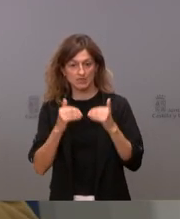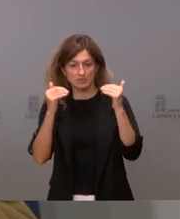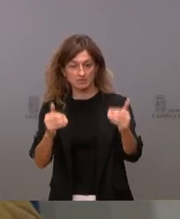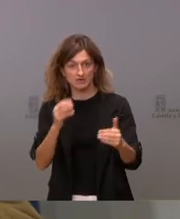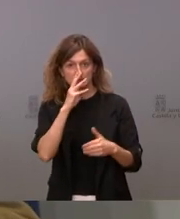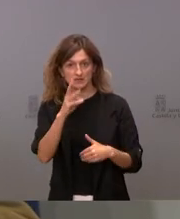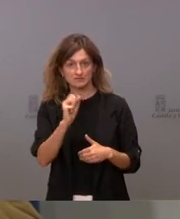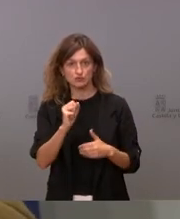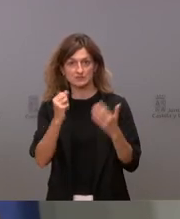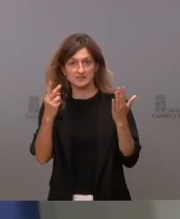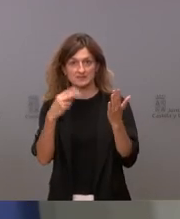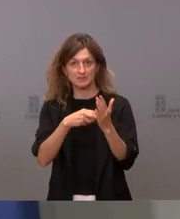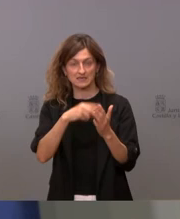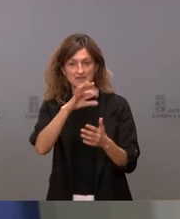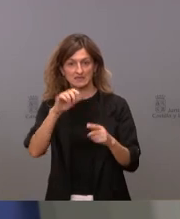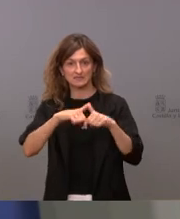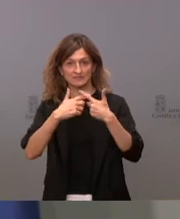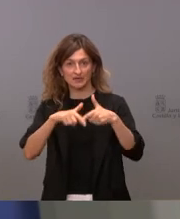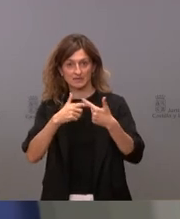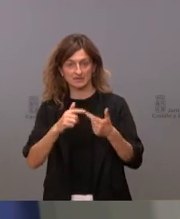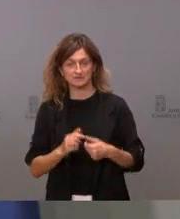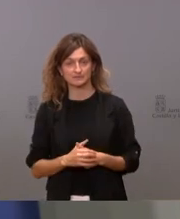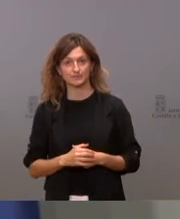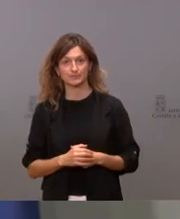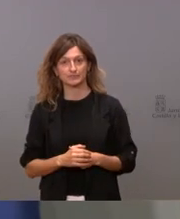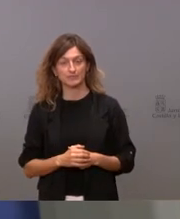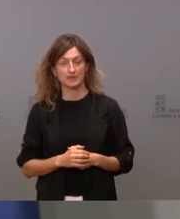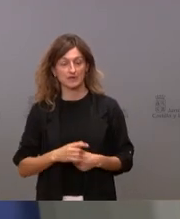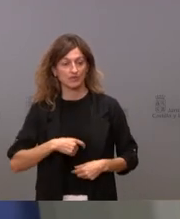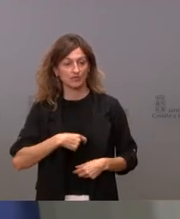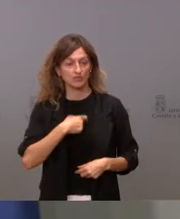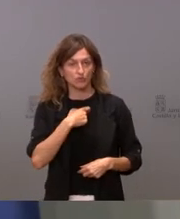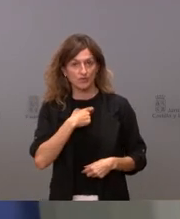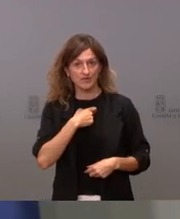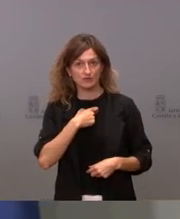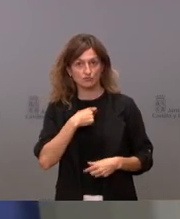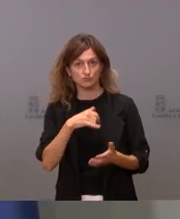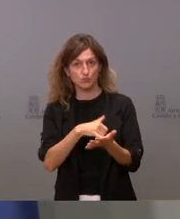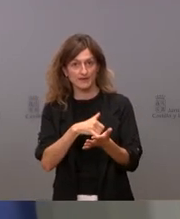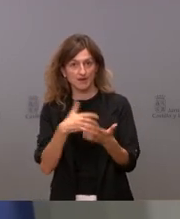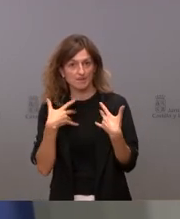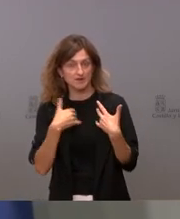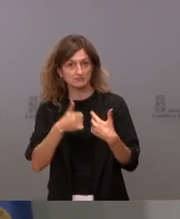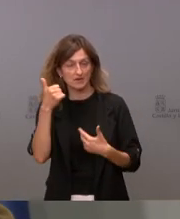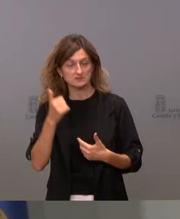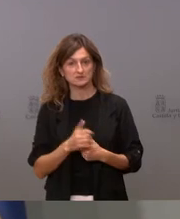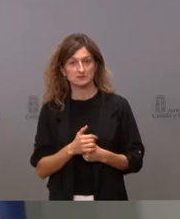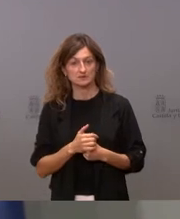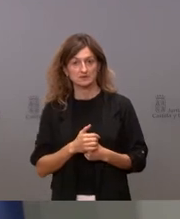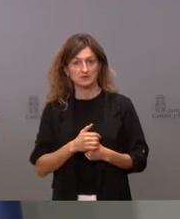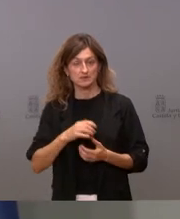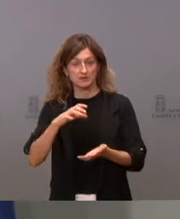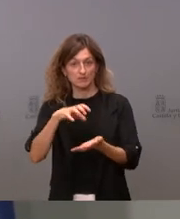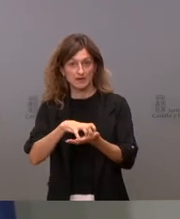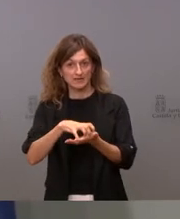7.500 familias para los ciudadanos más vulnerables el parque público